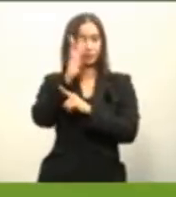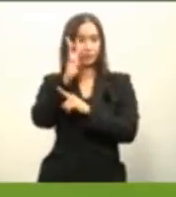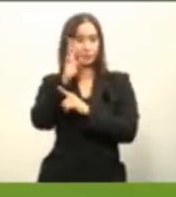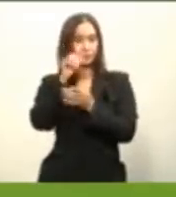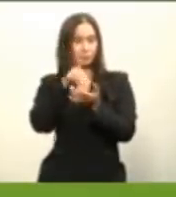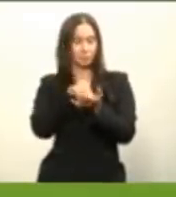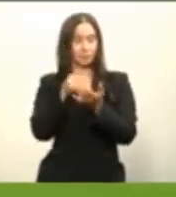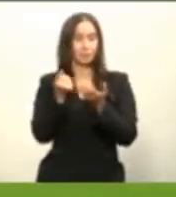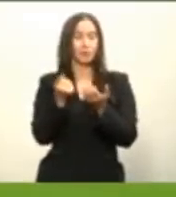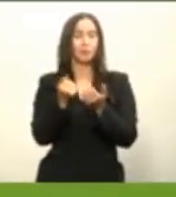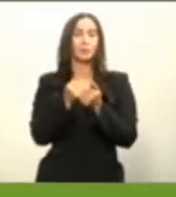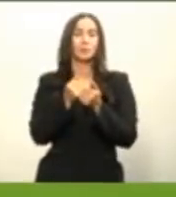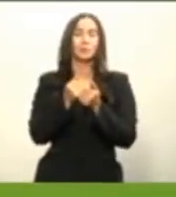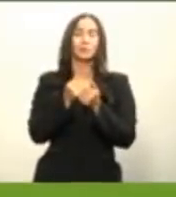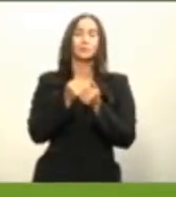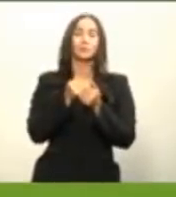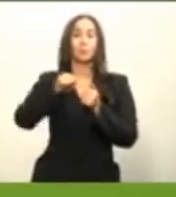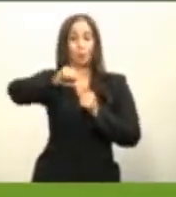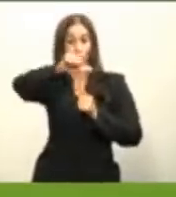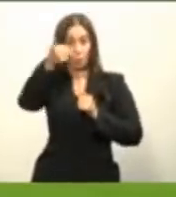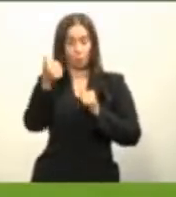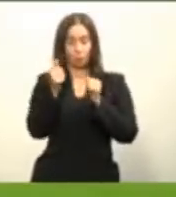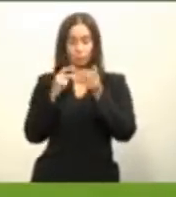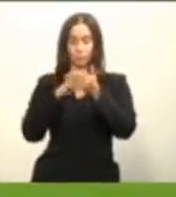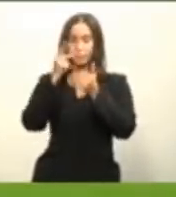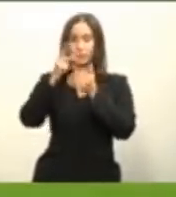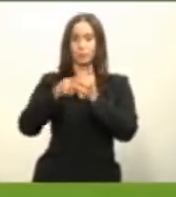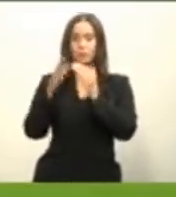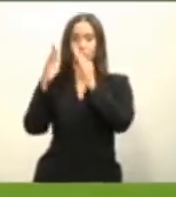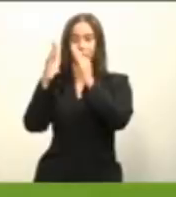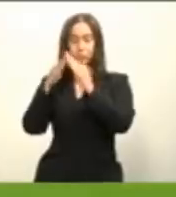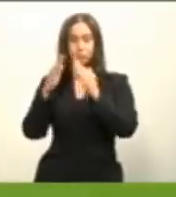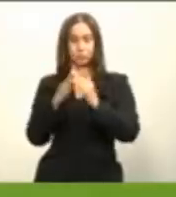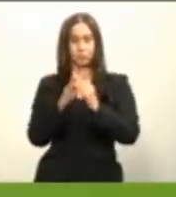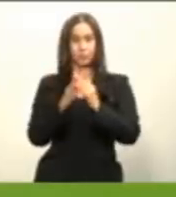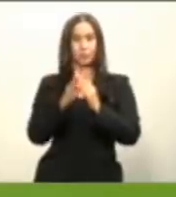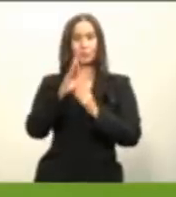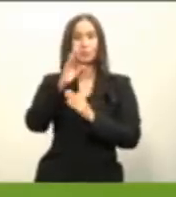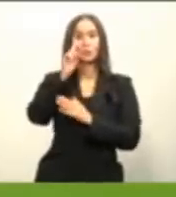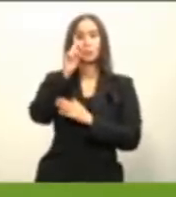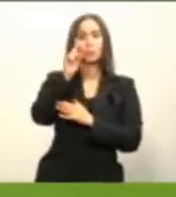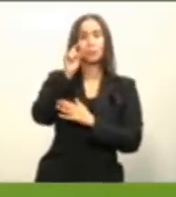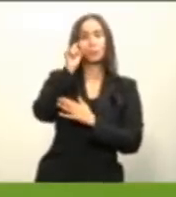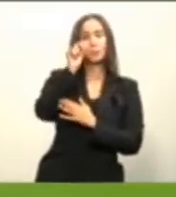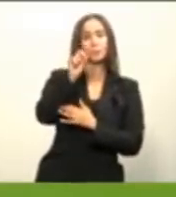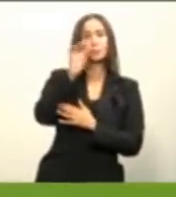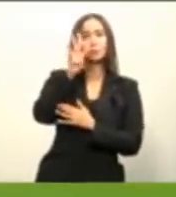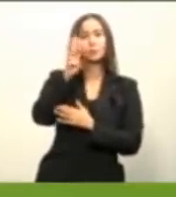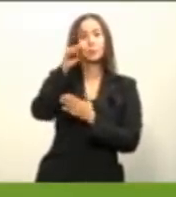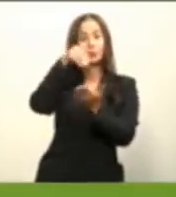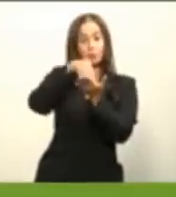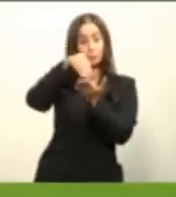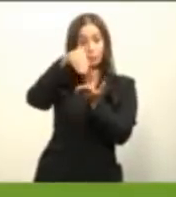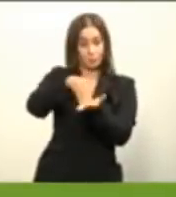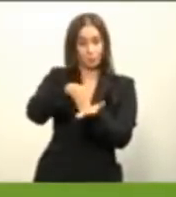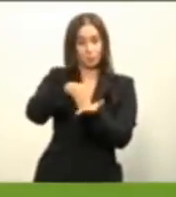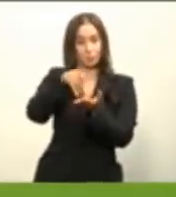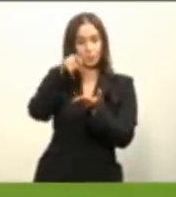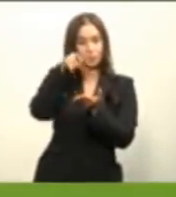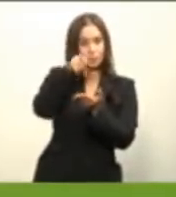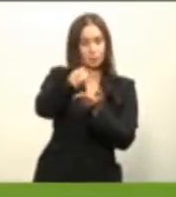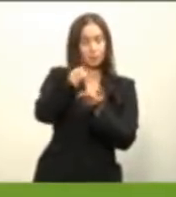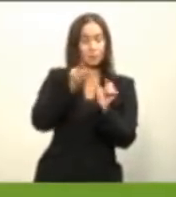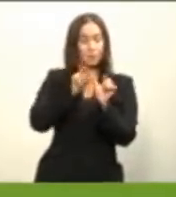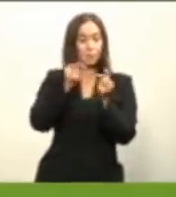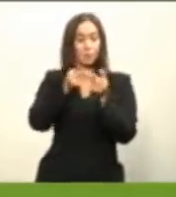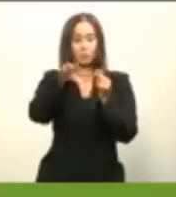vivienda interés prioritario que son viviendas hasta un valor de 1.4 millones con la misma accesibilidad bancaria un subsidio del inicial de